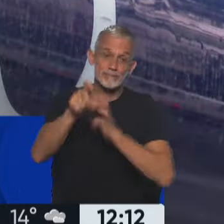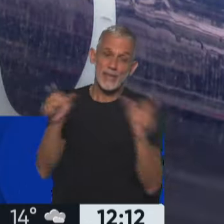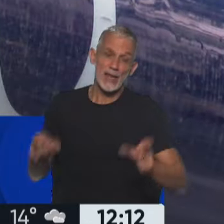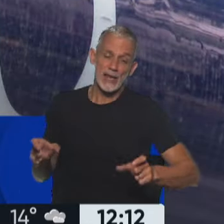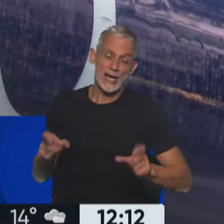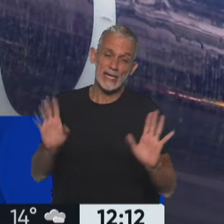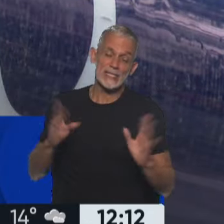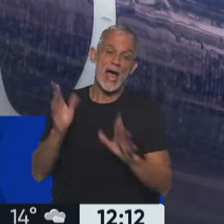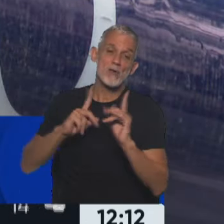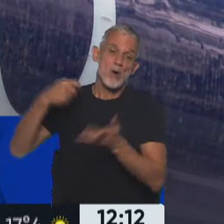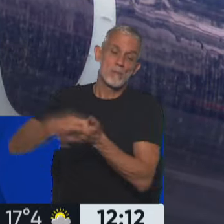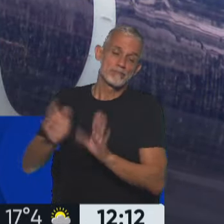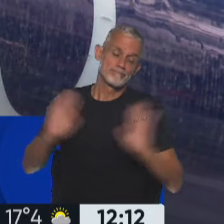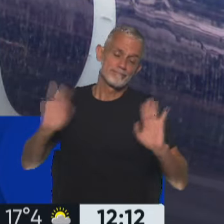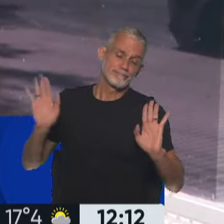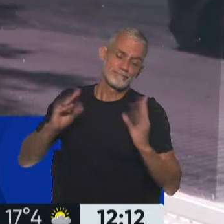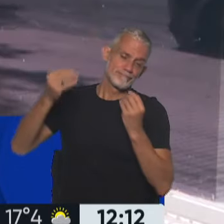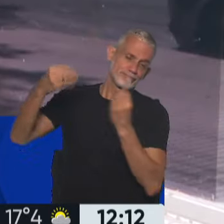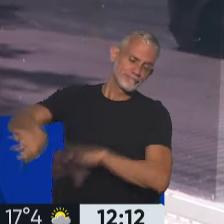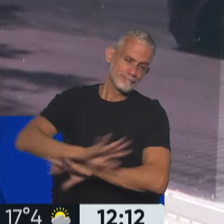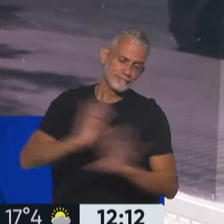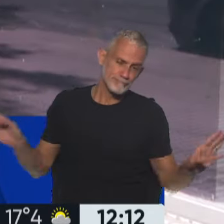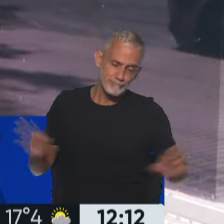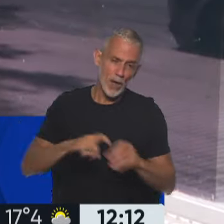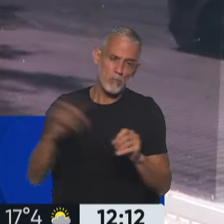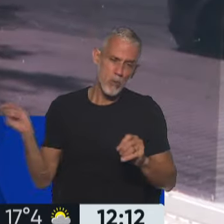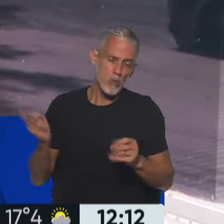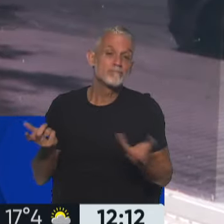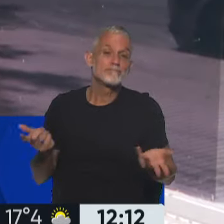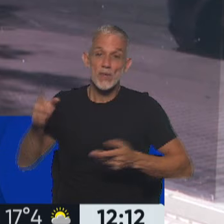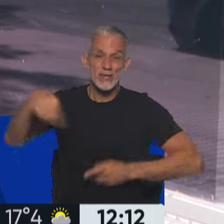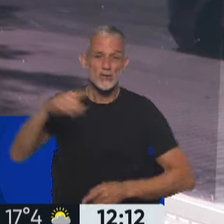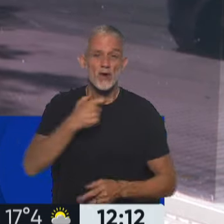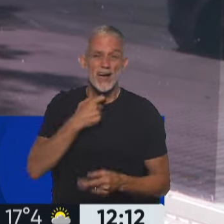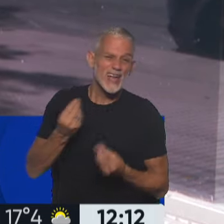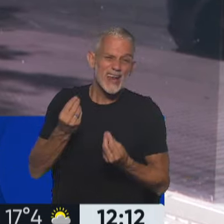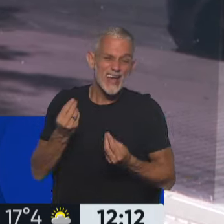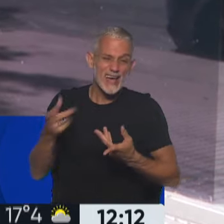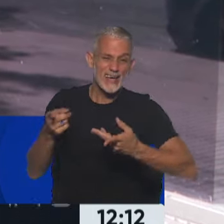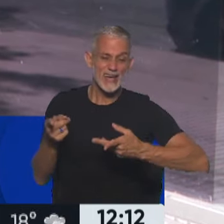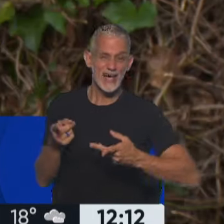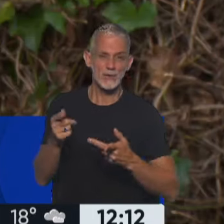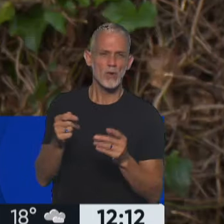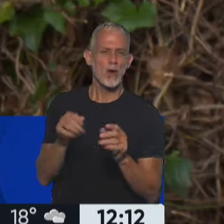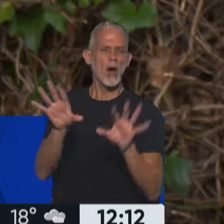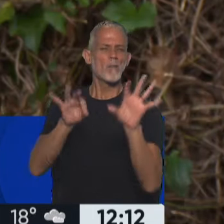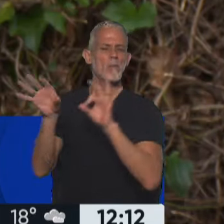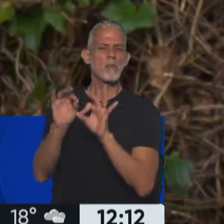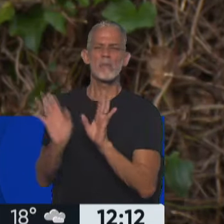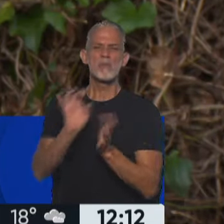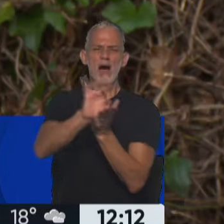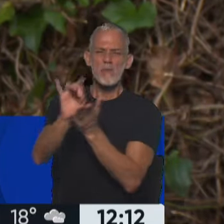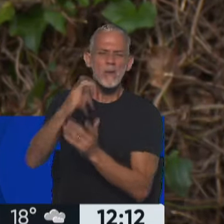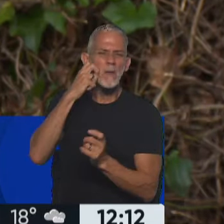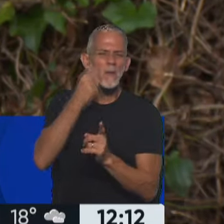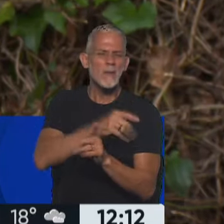mucho deja de pagar, no puede pagar. Lo que quieren ellos es quedarse con la crema, es decir, echar a todos los que son